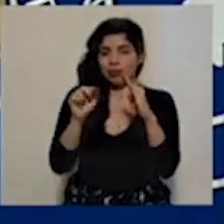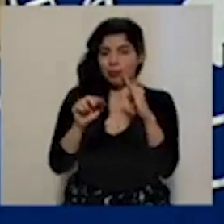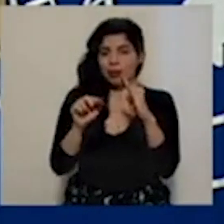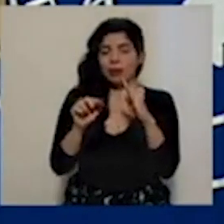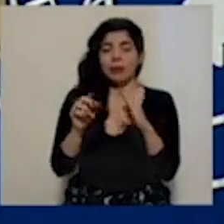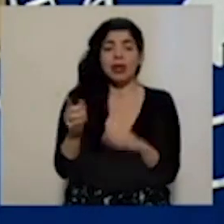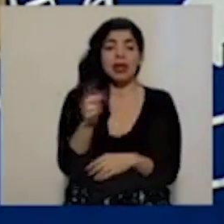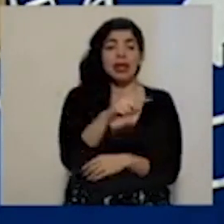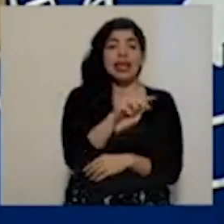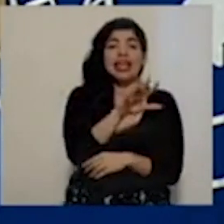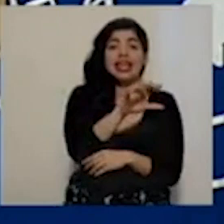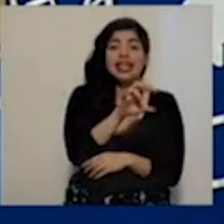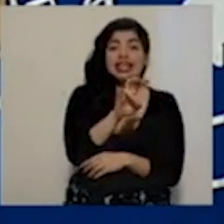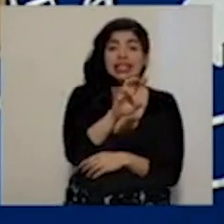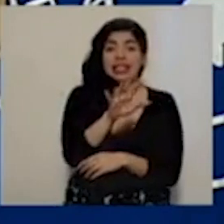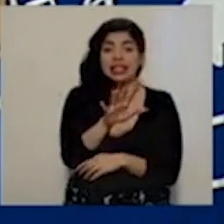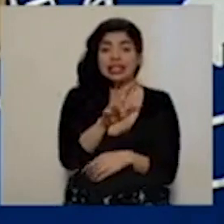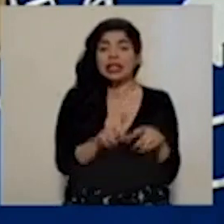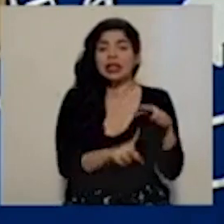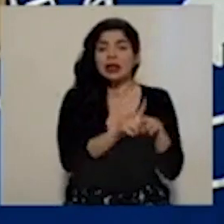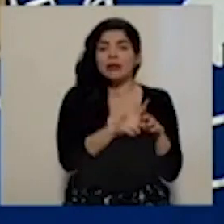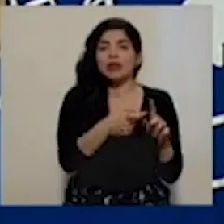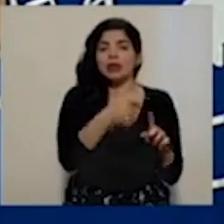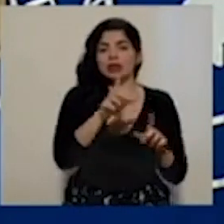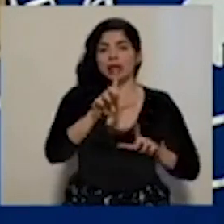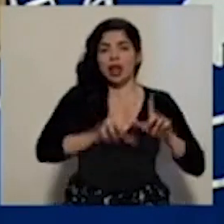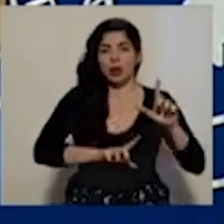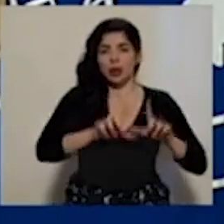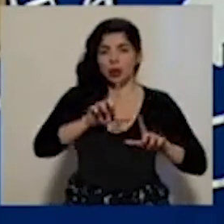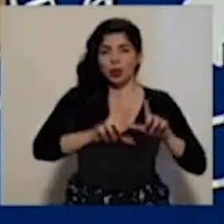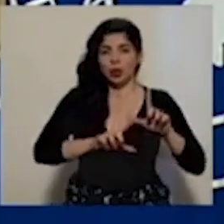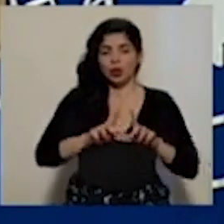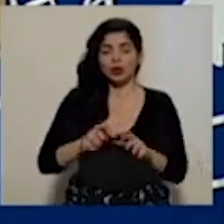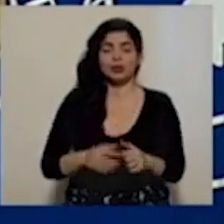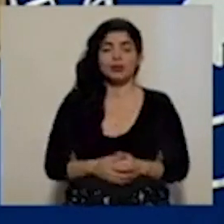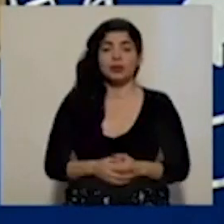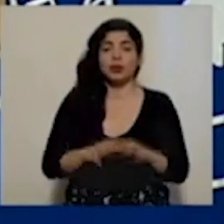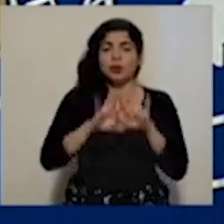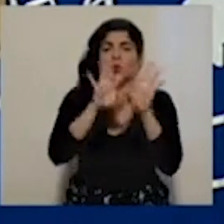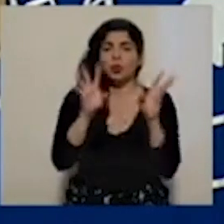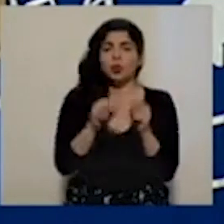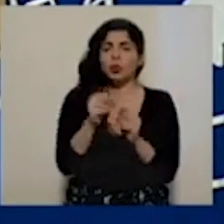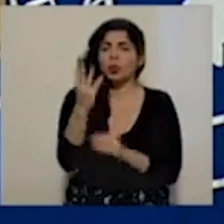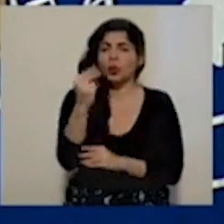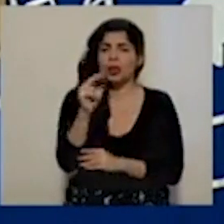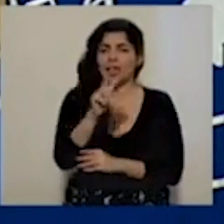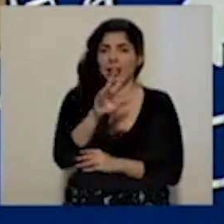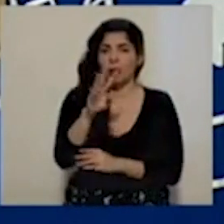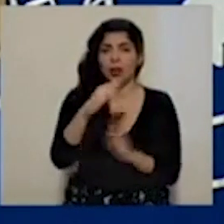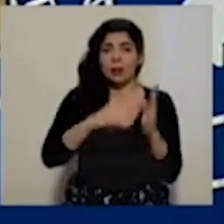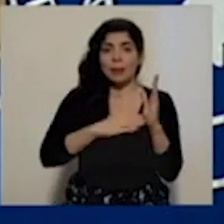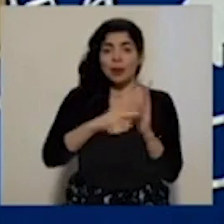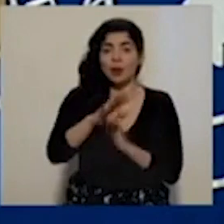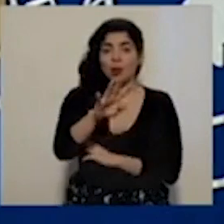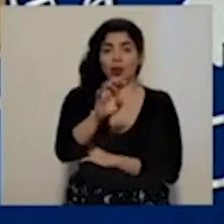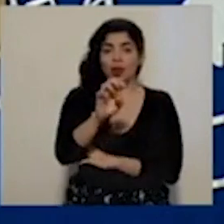y 575 por laboratorio. Para un total de 34